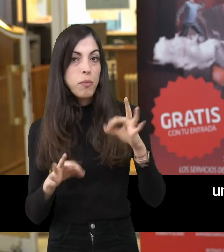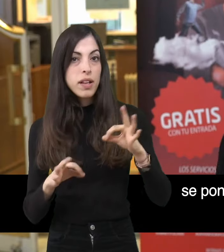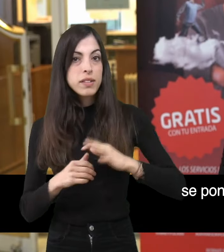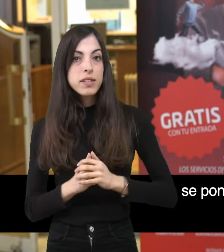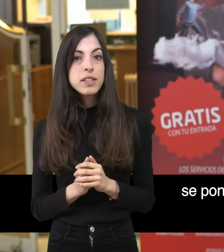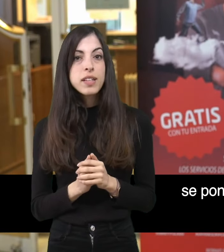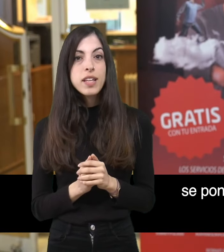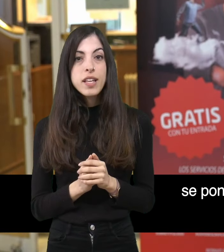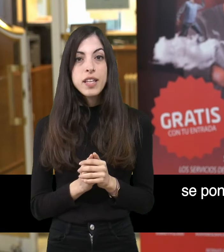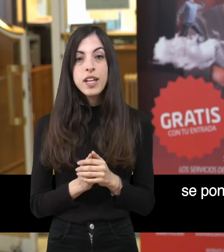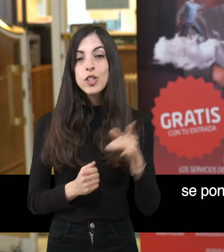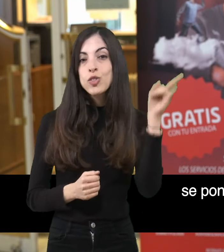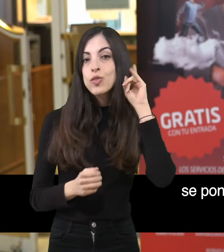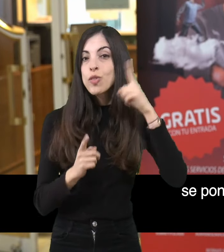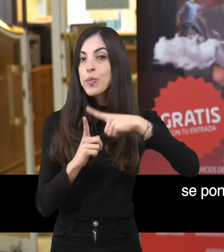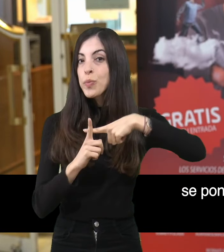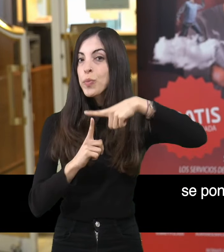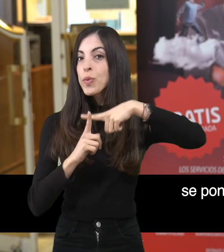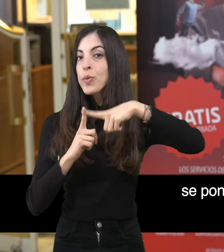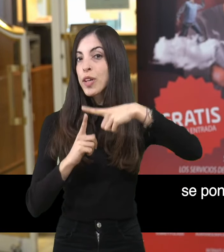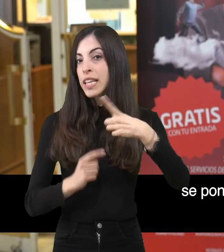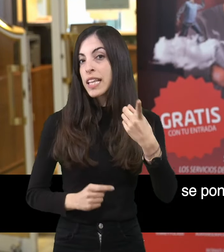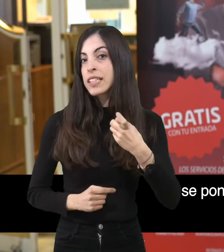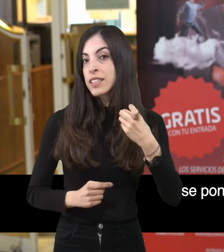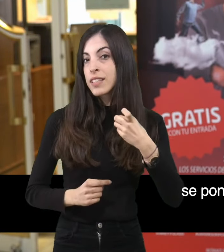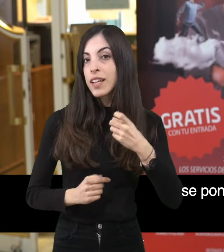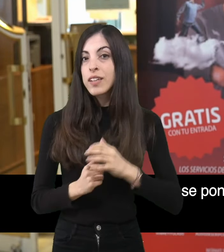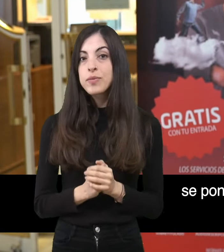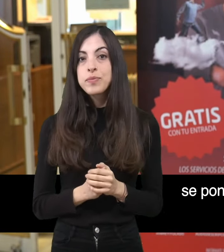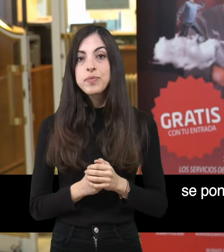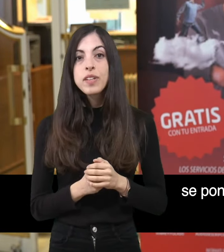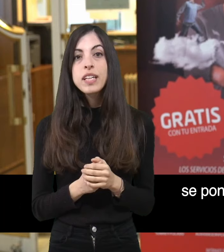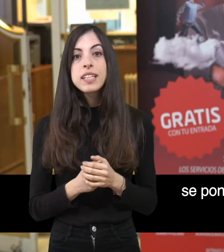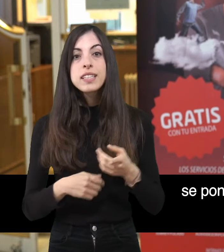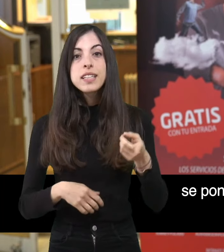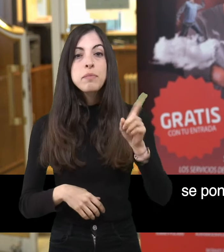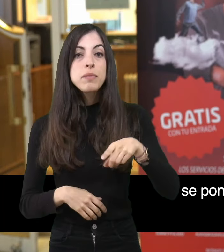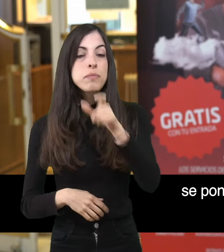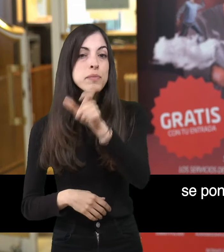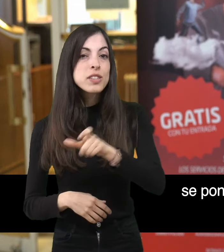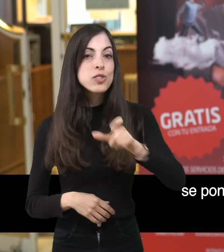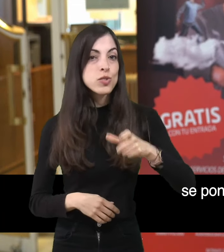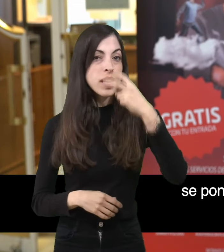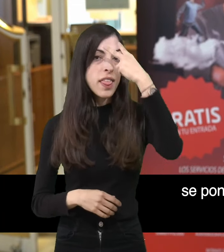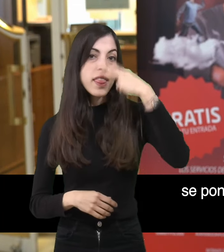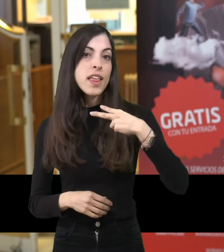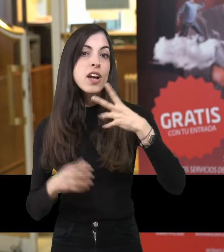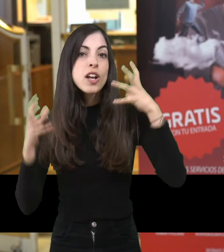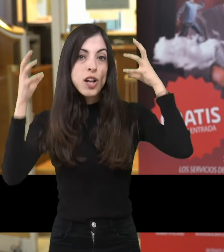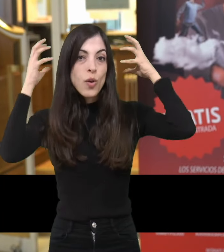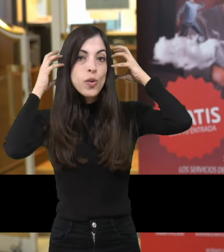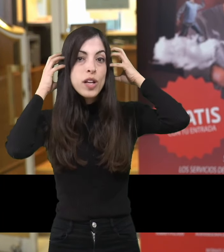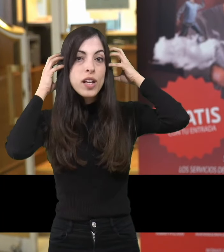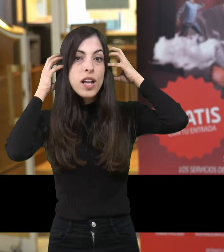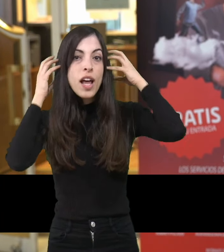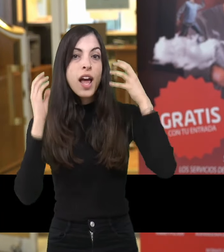auditiva se pone unos auriculares normales y puede dar el volumen que él necesita para poder